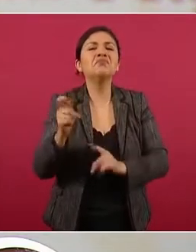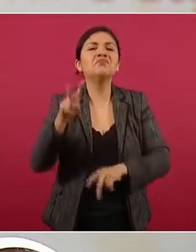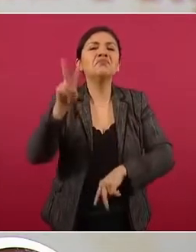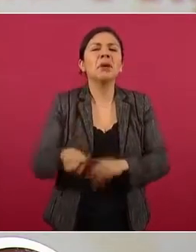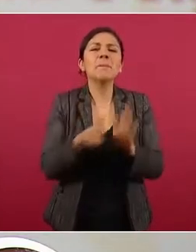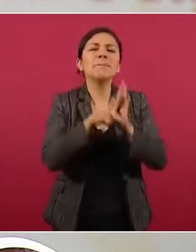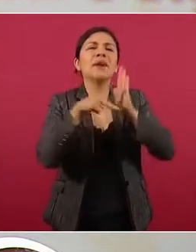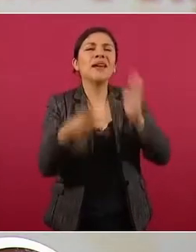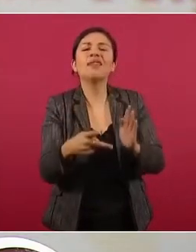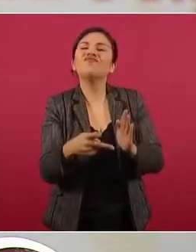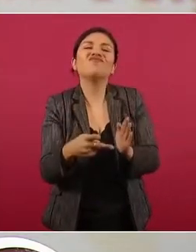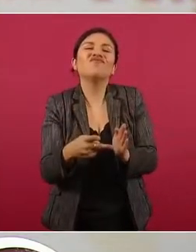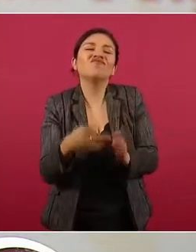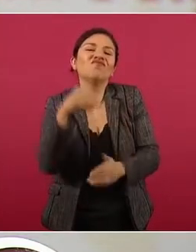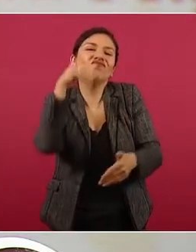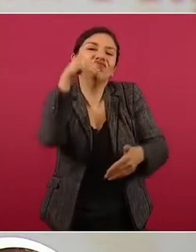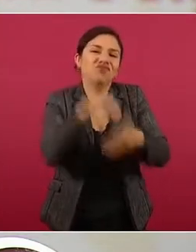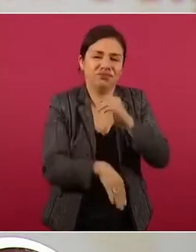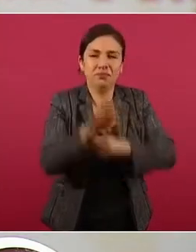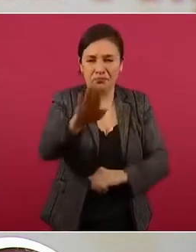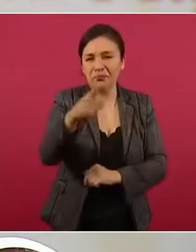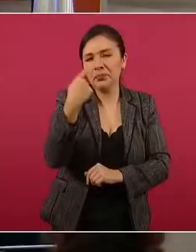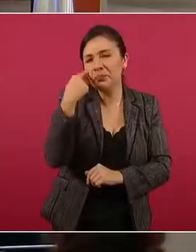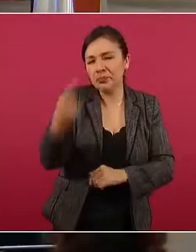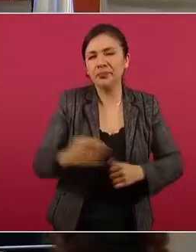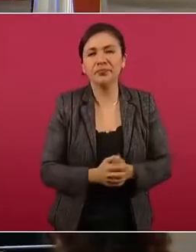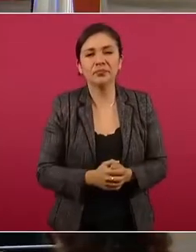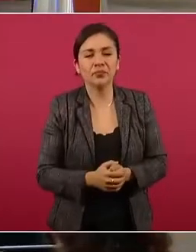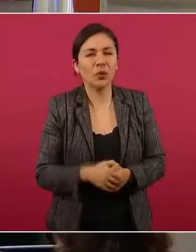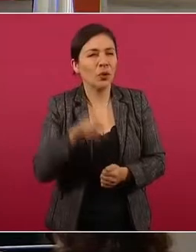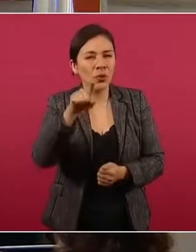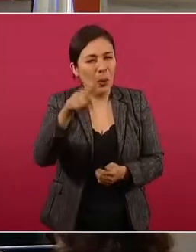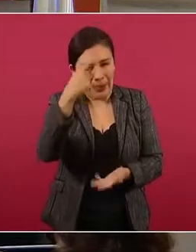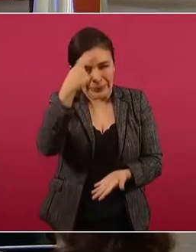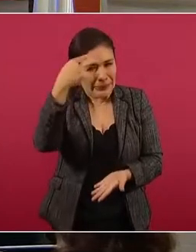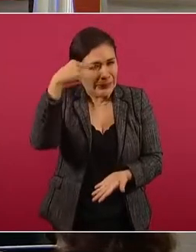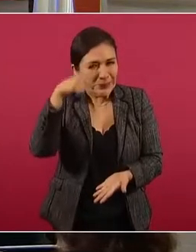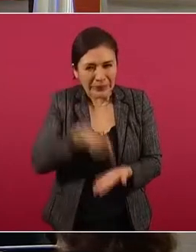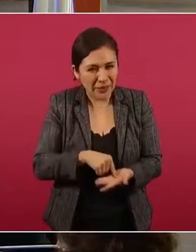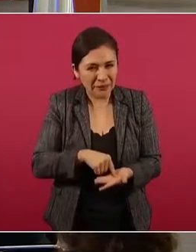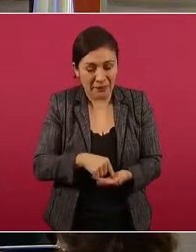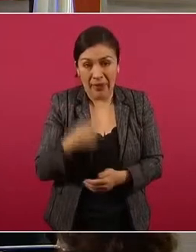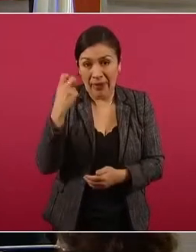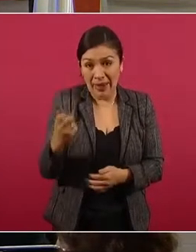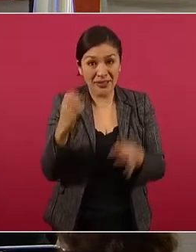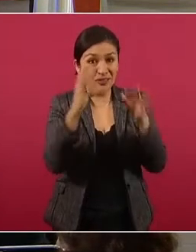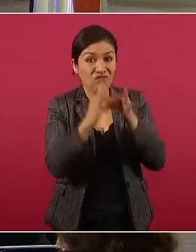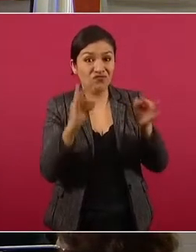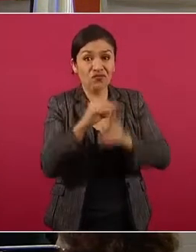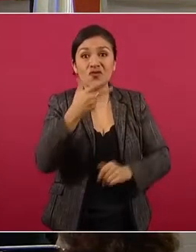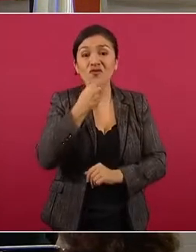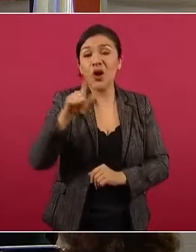Juzguen ustedes mismos. Aunque usted no lo crea, así lo dijo Loret.